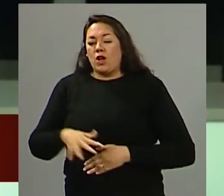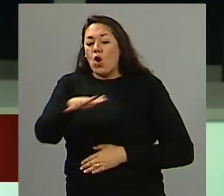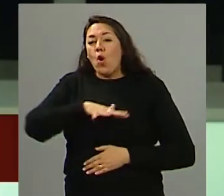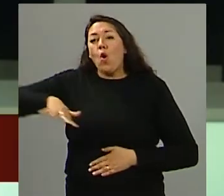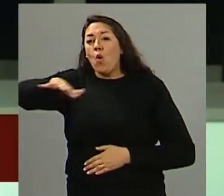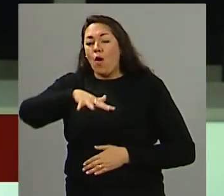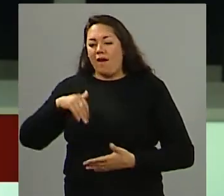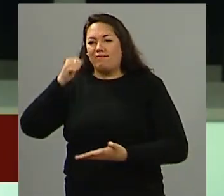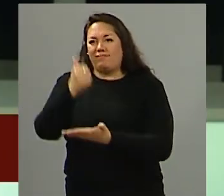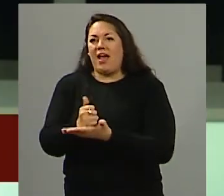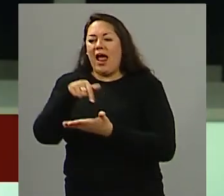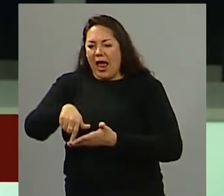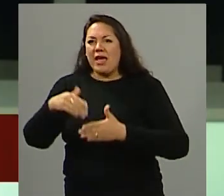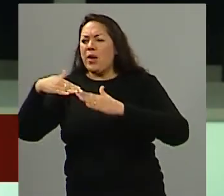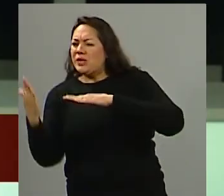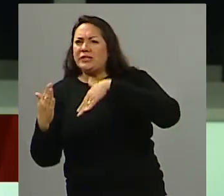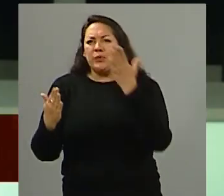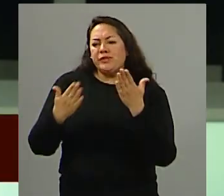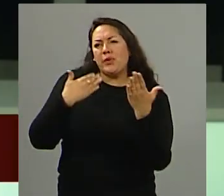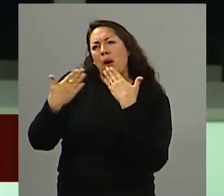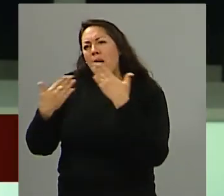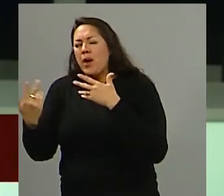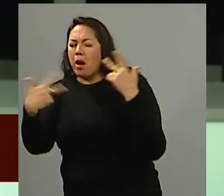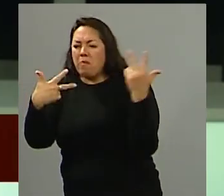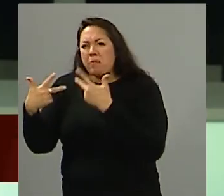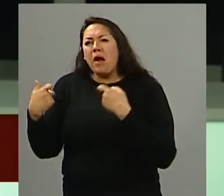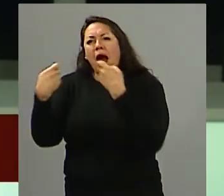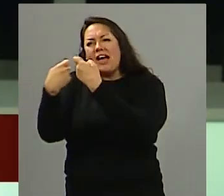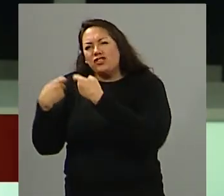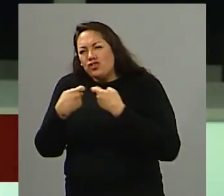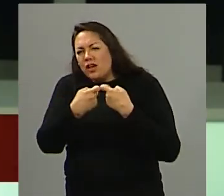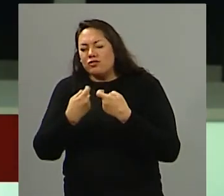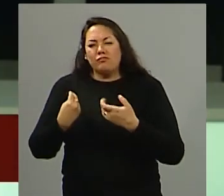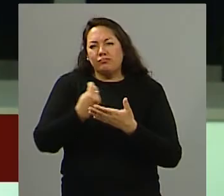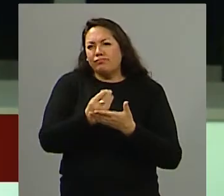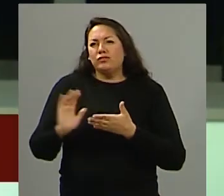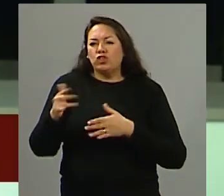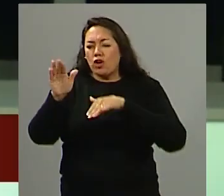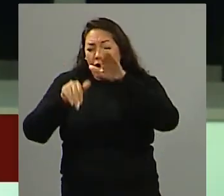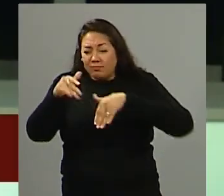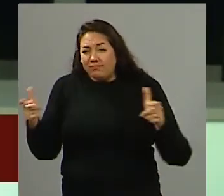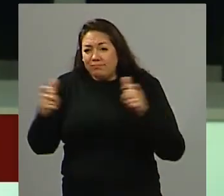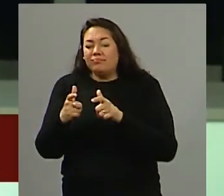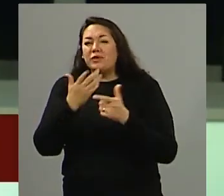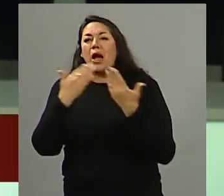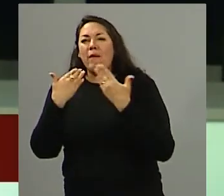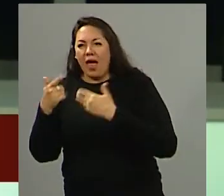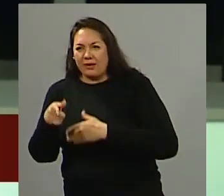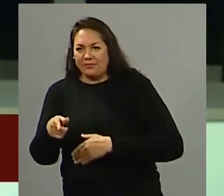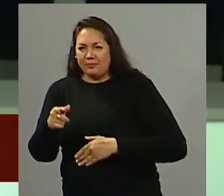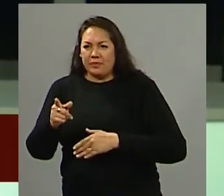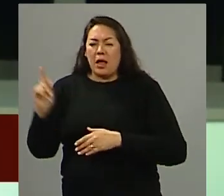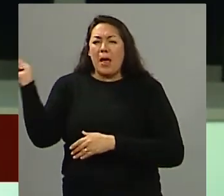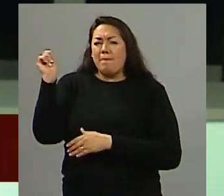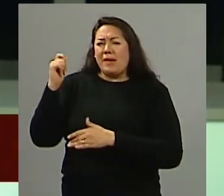en terreno hablando con los vecinos con las vecinas con las asociaciones que participan ahí hemos tenido un trabajo de muchísimos meses